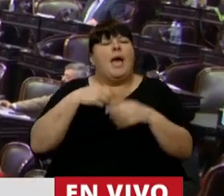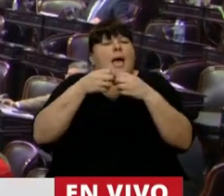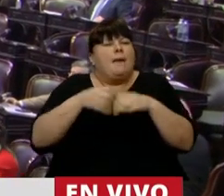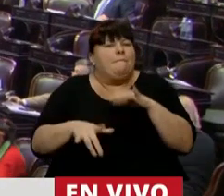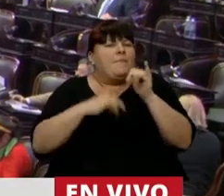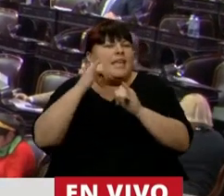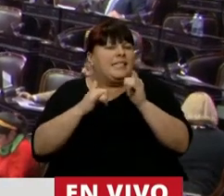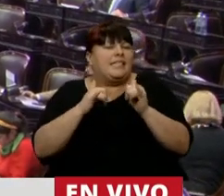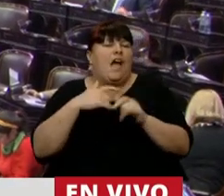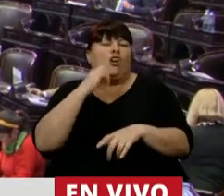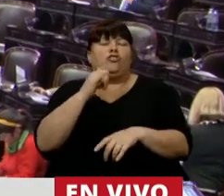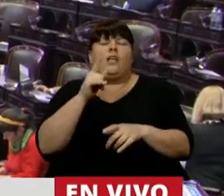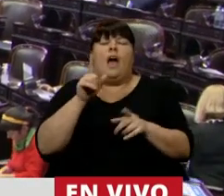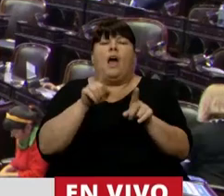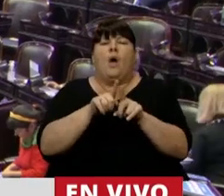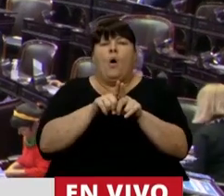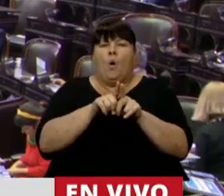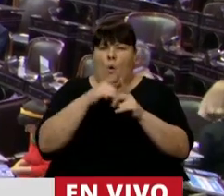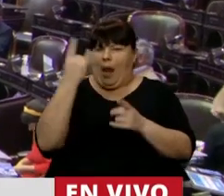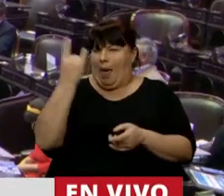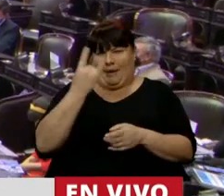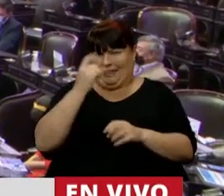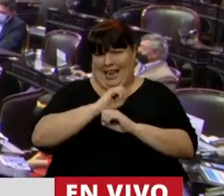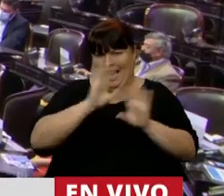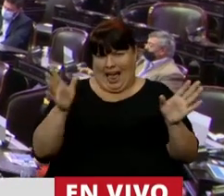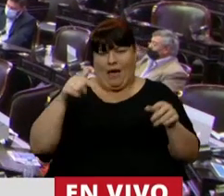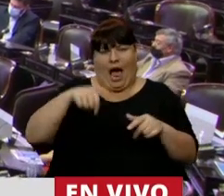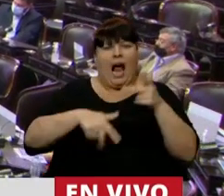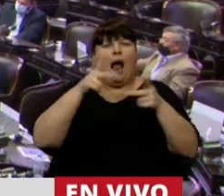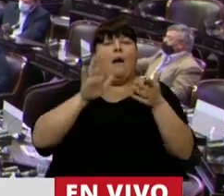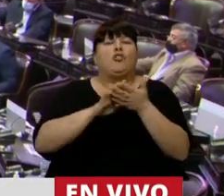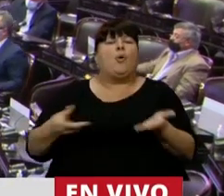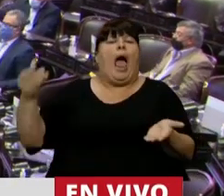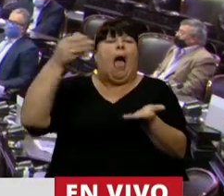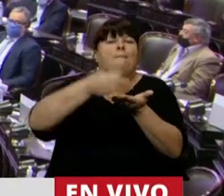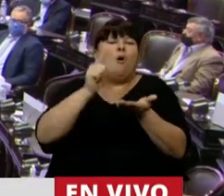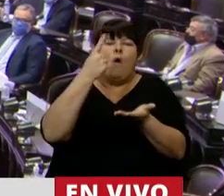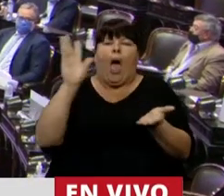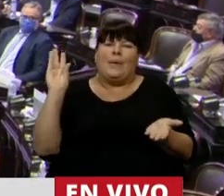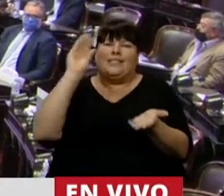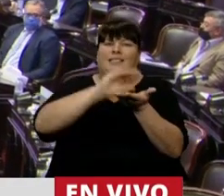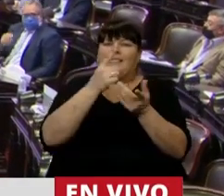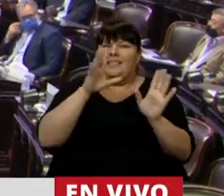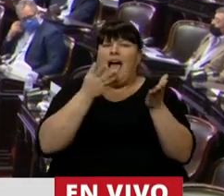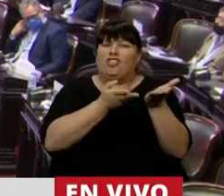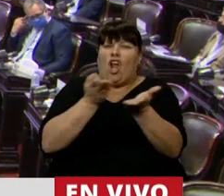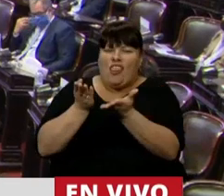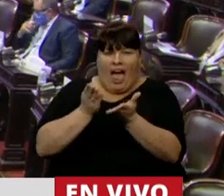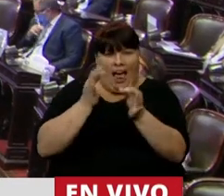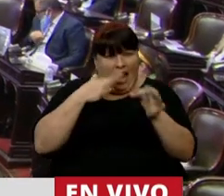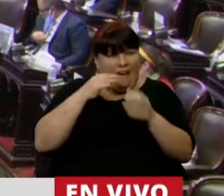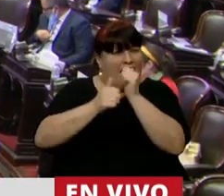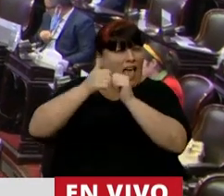arrancar comentando una gran falacia, porque estamos hablando de aporte extraordinario, solidario, cuando